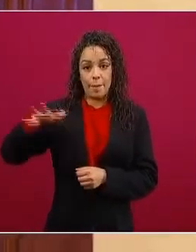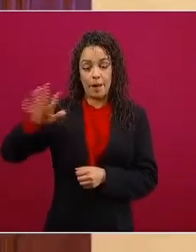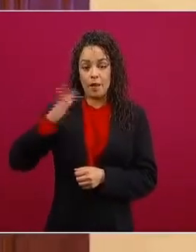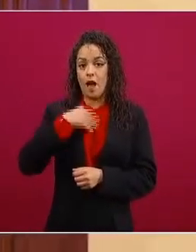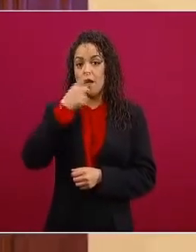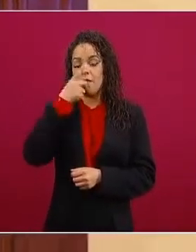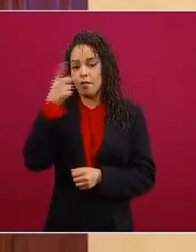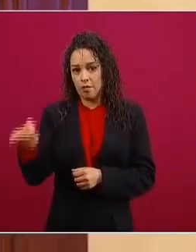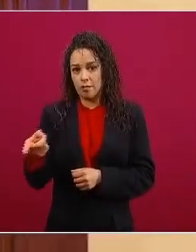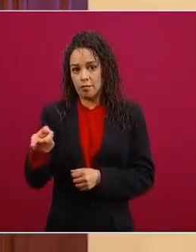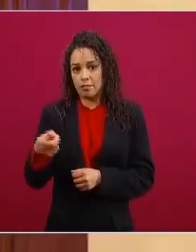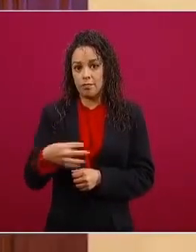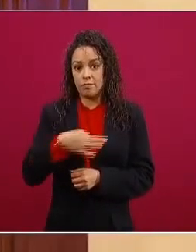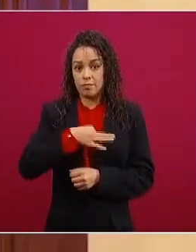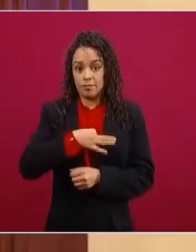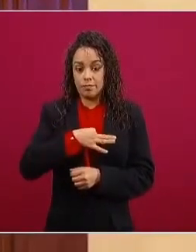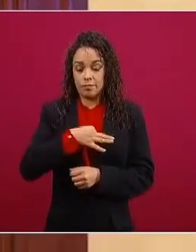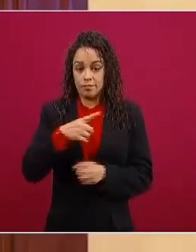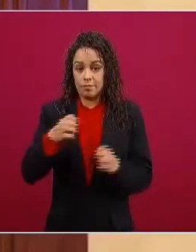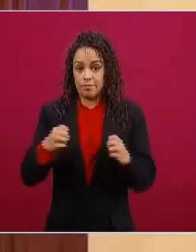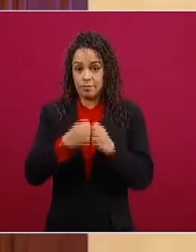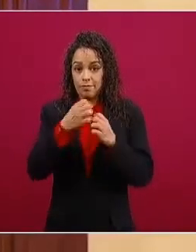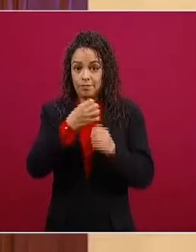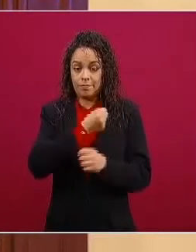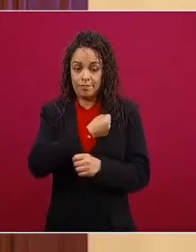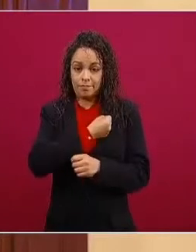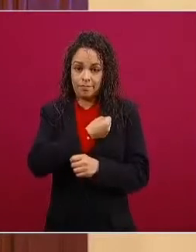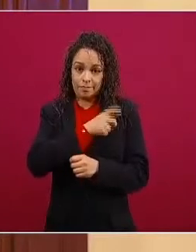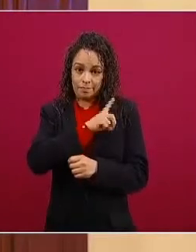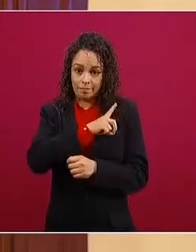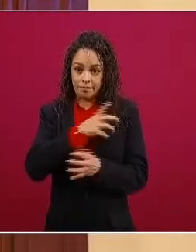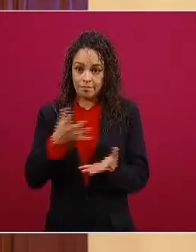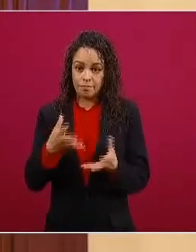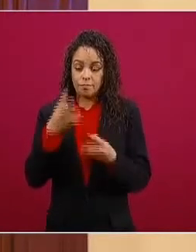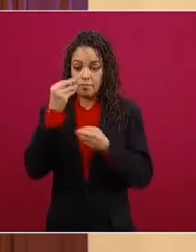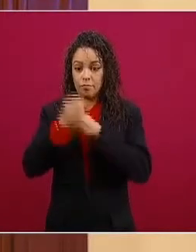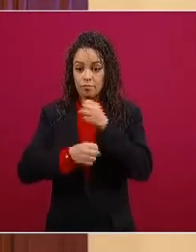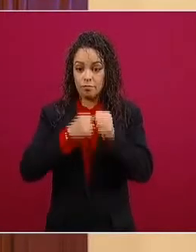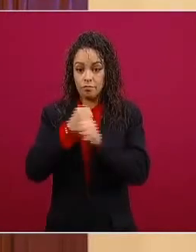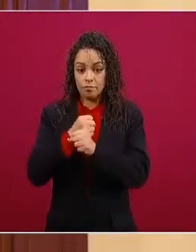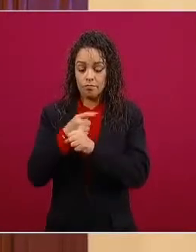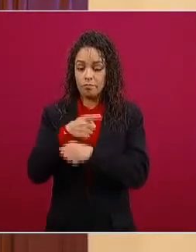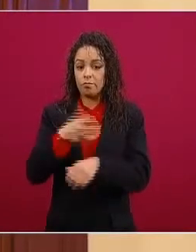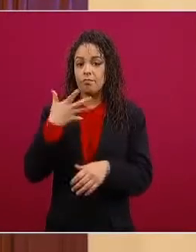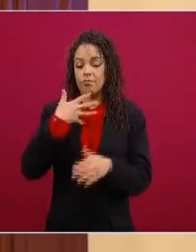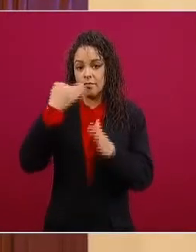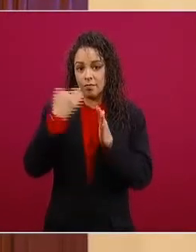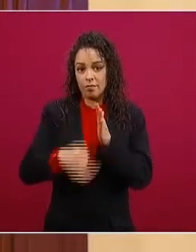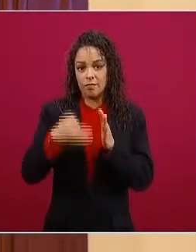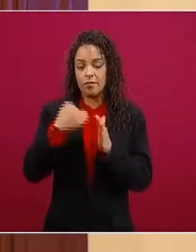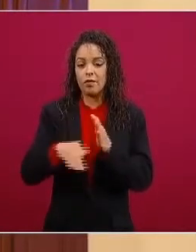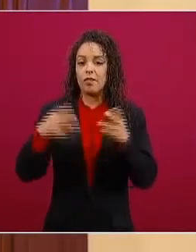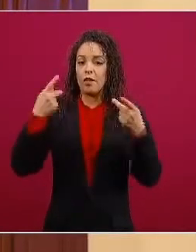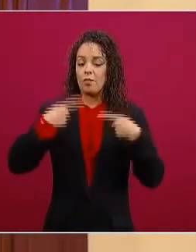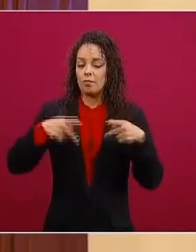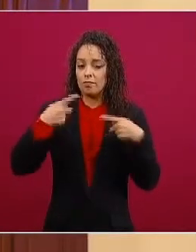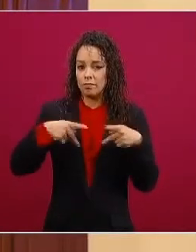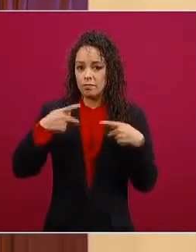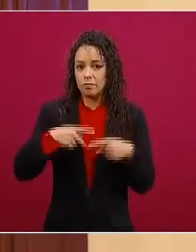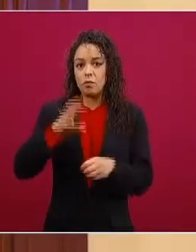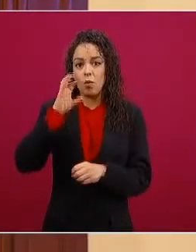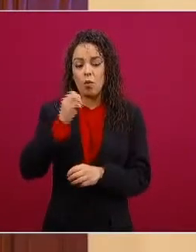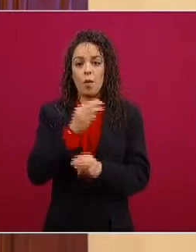ha servido para que salga a flote el déficit que durante años ha habido en el sector salud ya sea por falta de personal y de insumos o de infraestructura